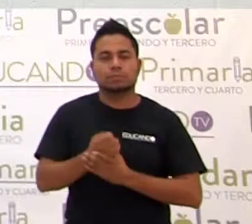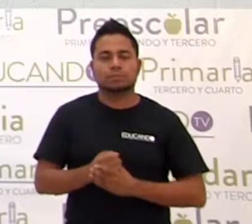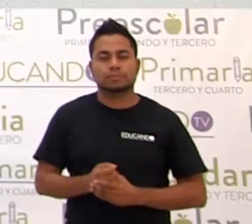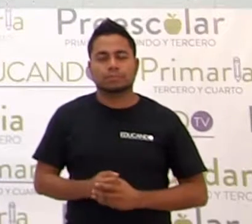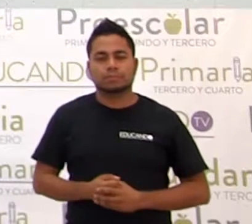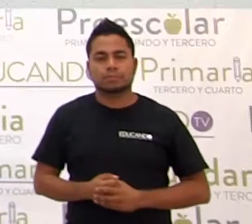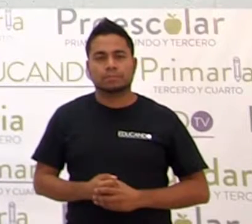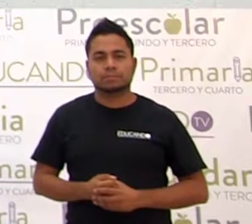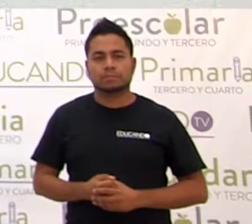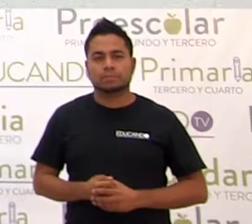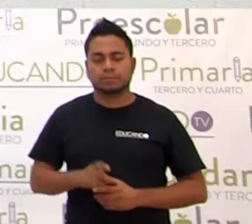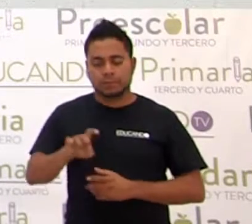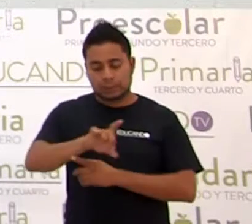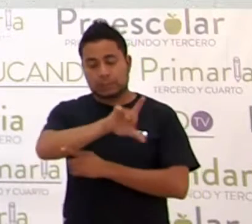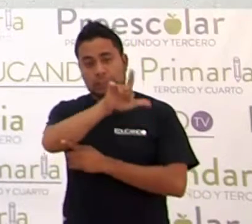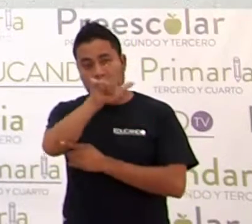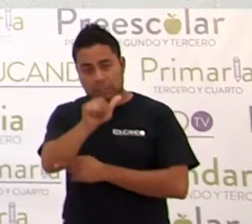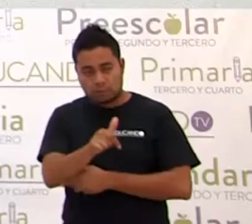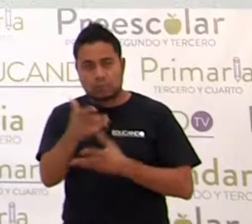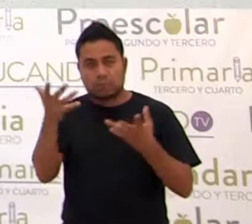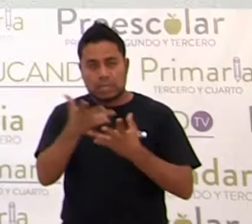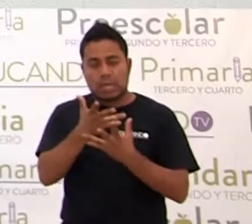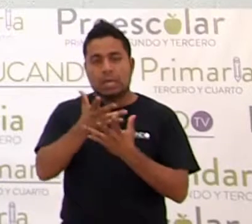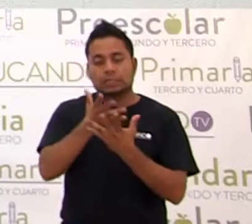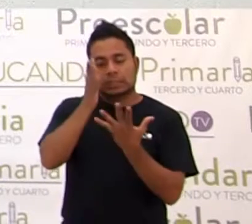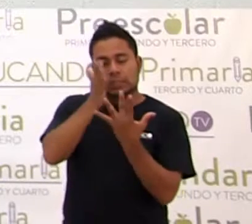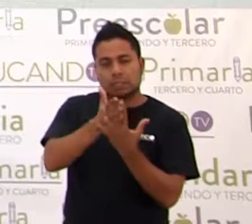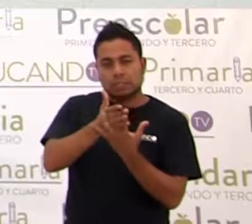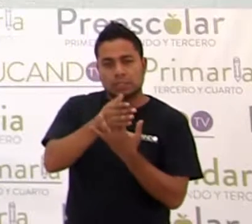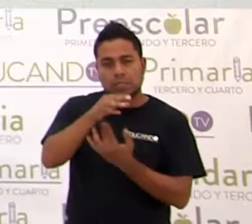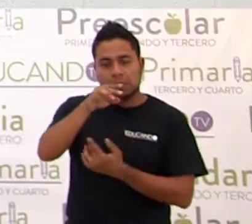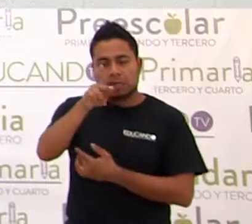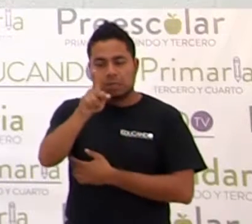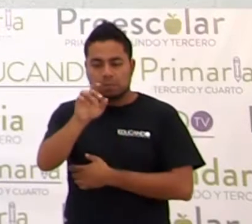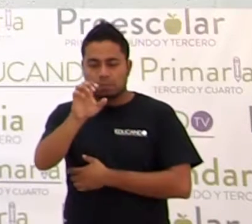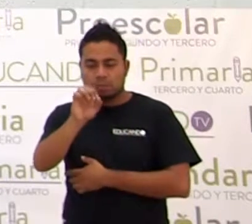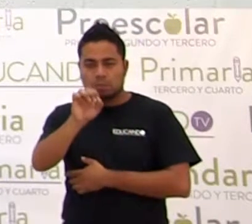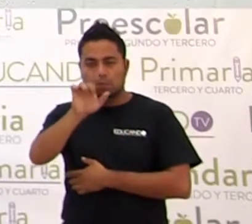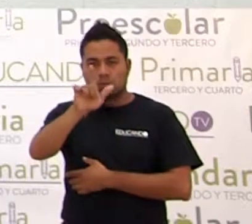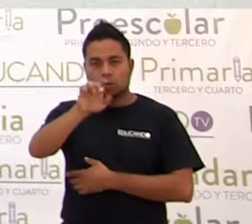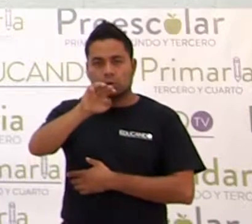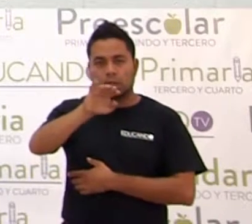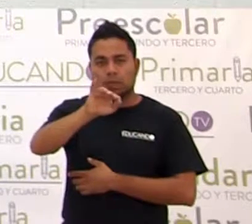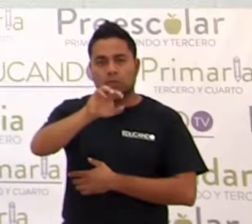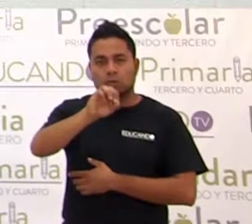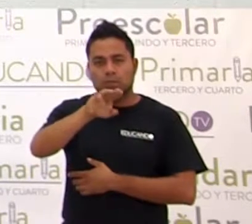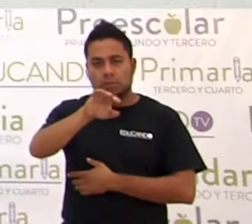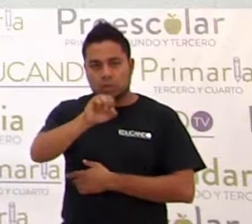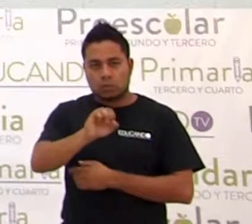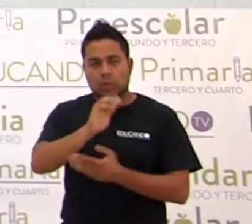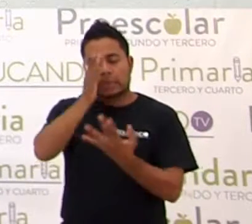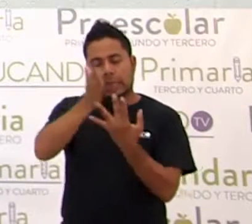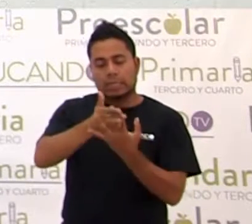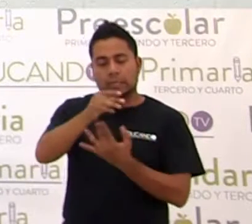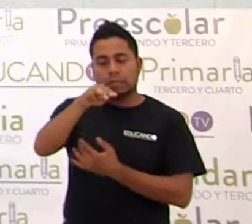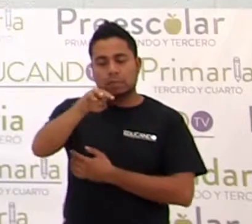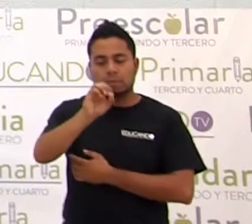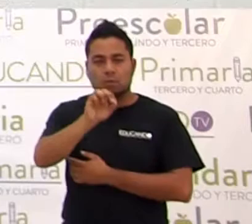hacemos una división de polinomio entre monomio. ¿Sí?